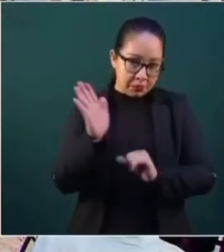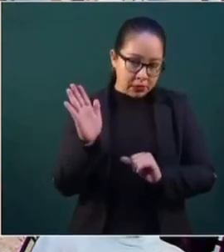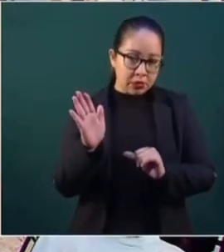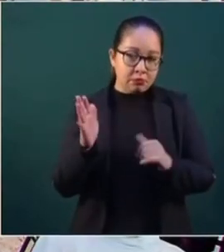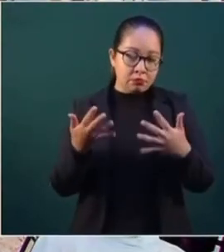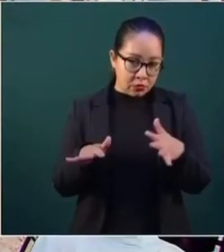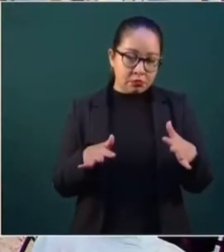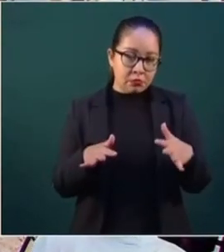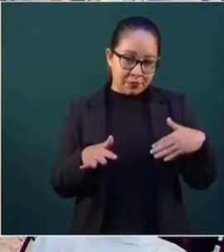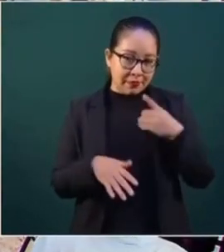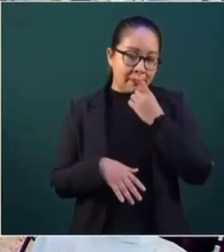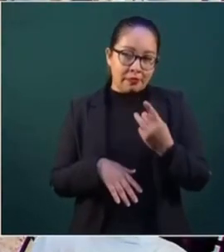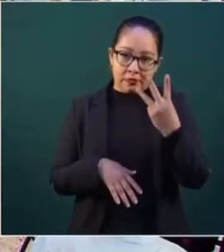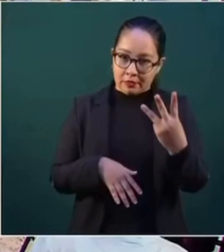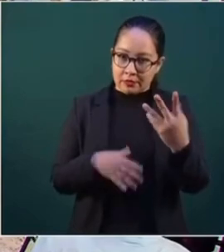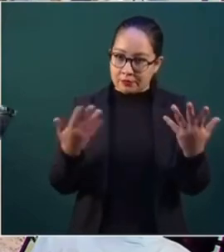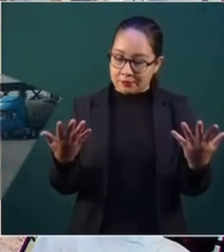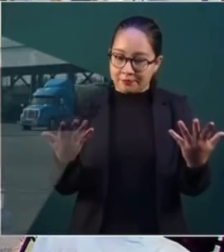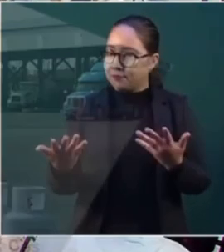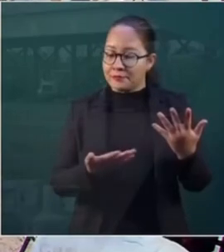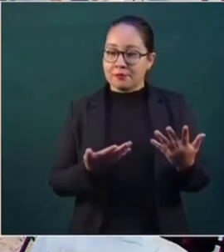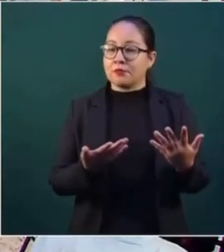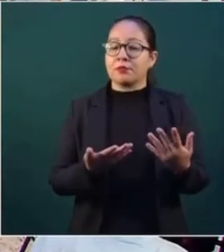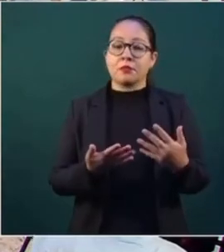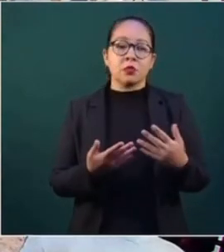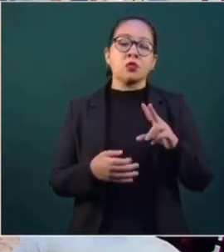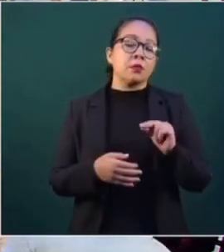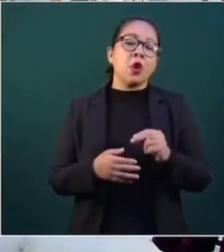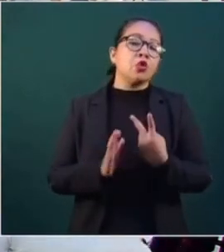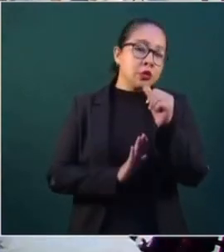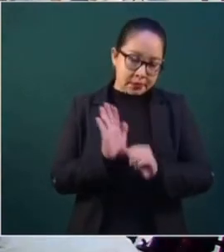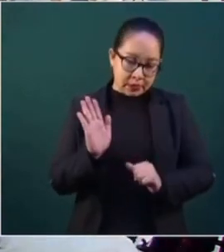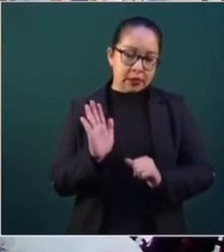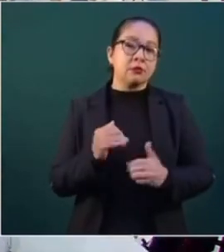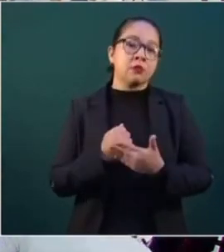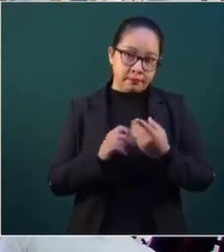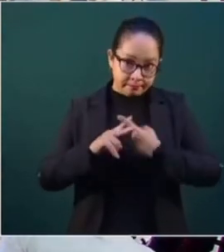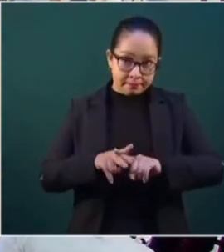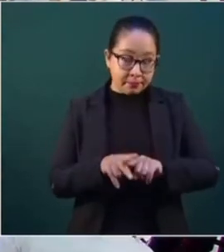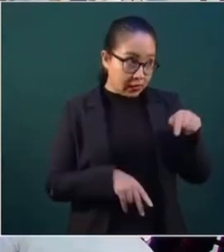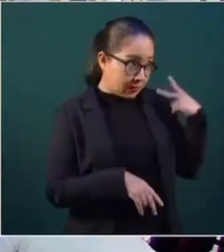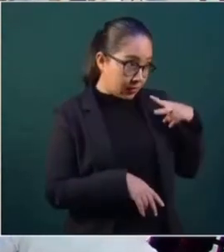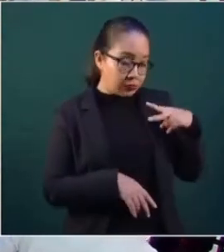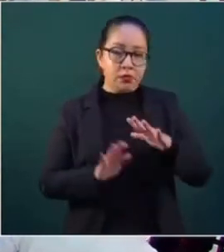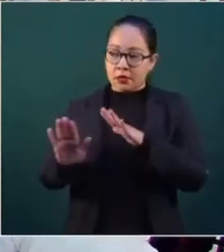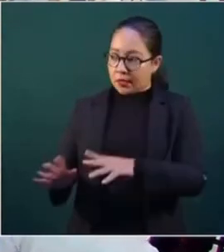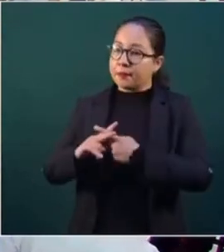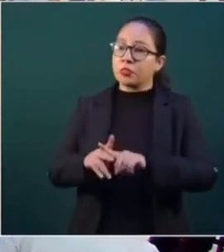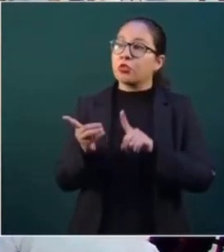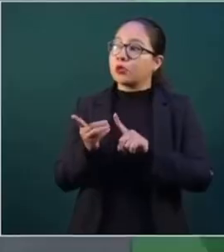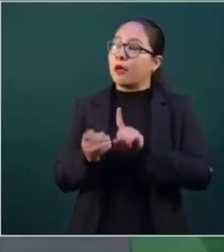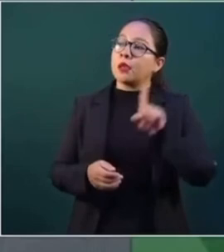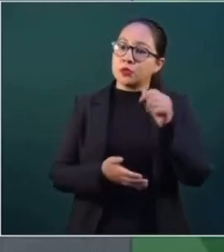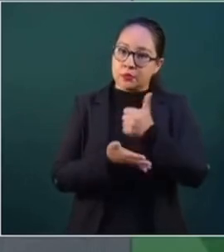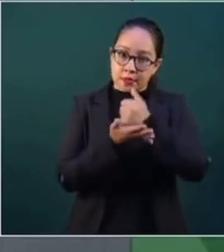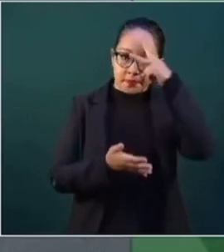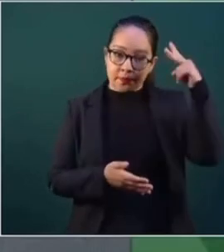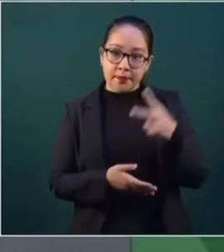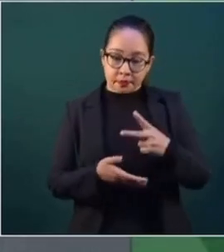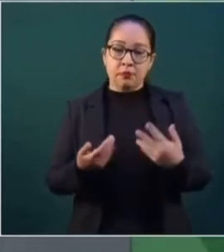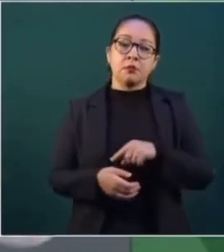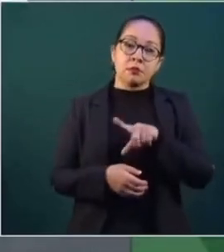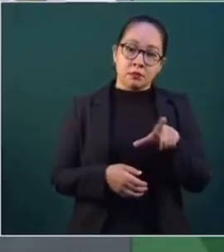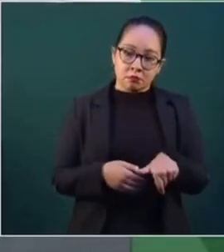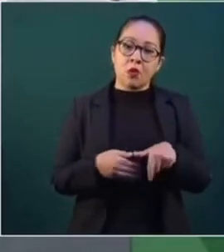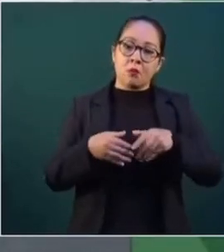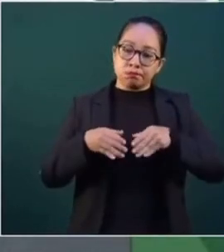ya dije tres y ya transcurrió uno. Entonces, en dos meses va a iniciar. ¿A en Veracruz? Va a iniciar primero en la Ciudad de México y se va a